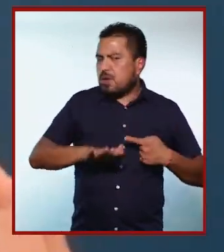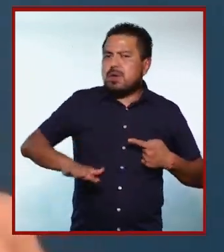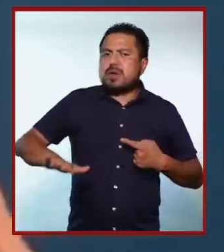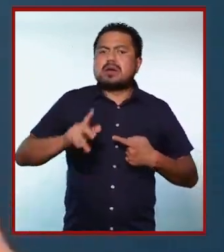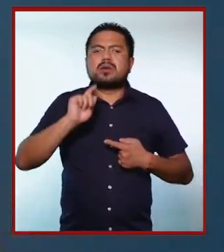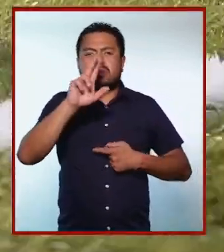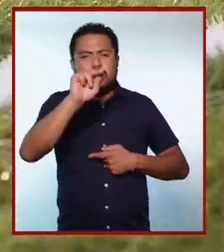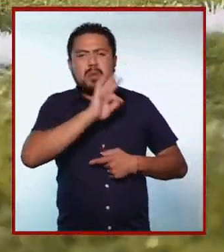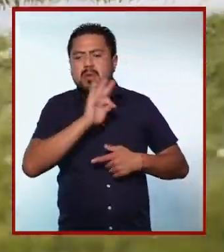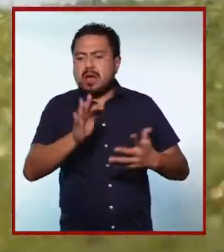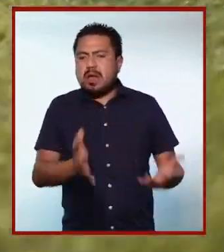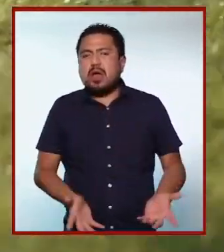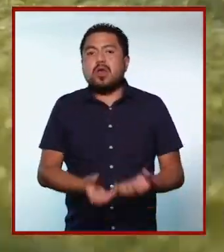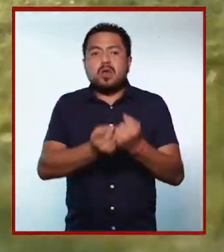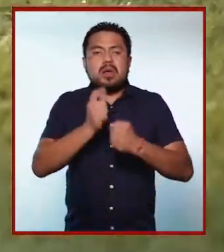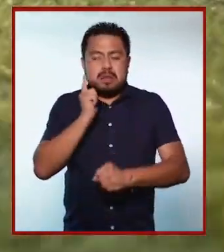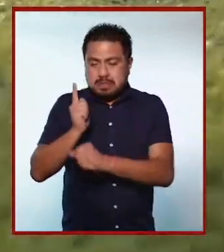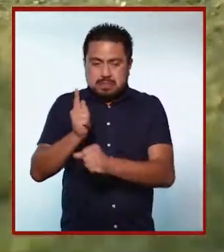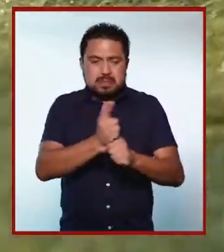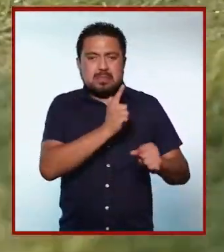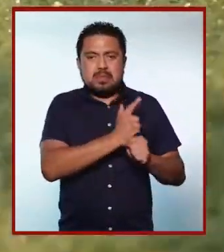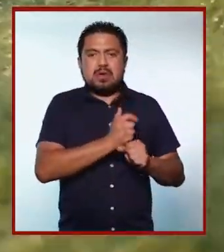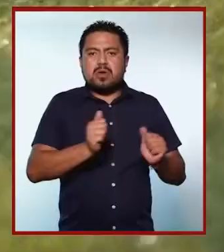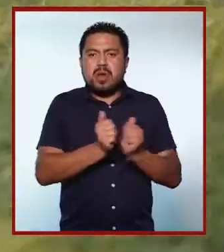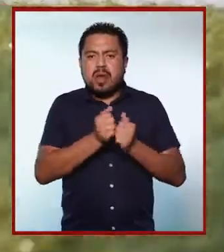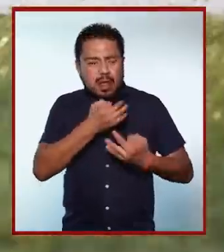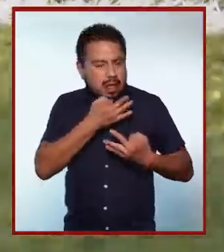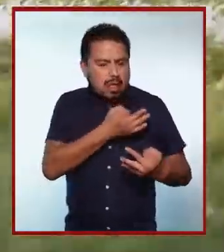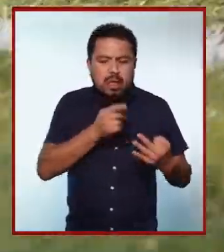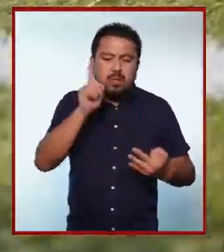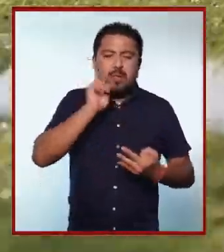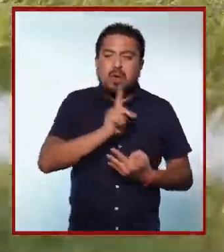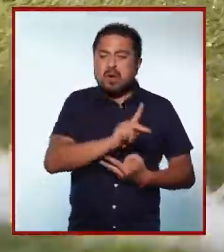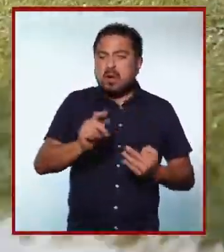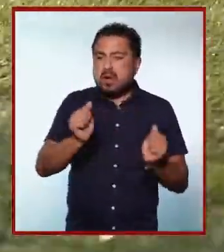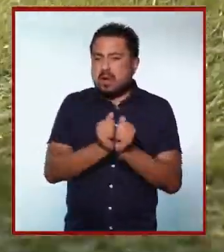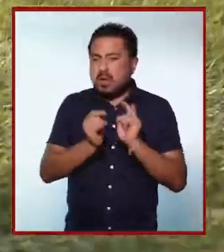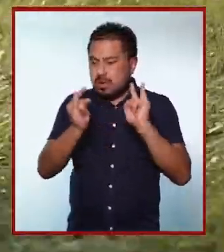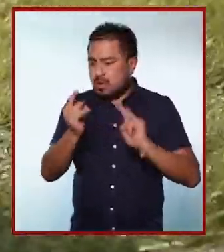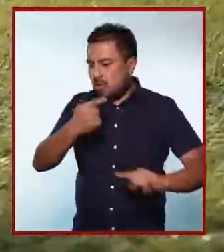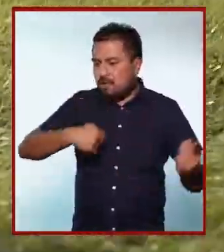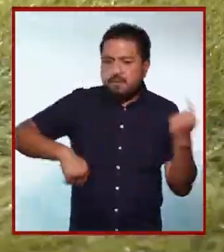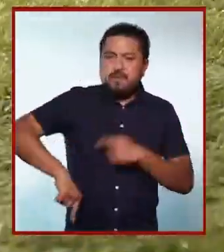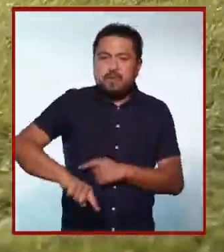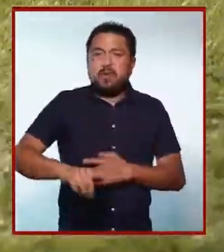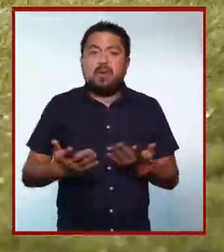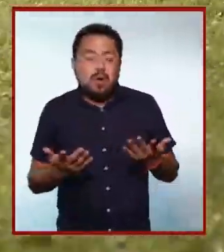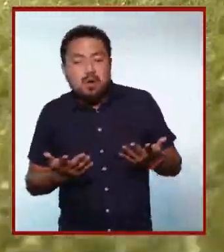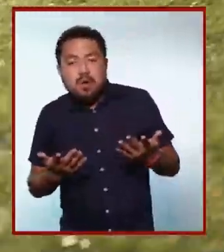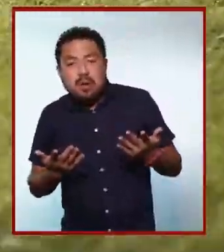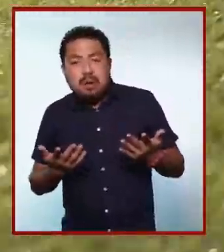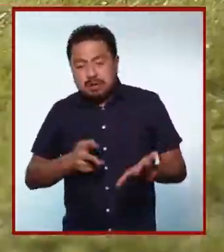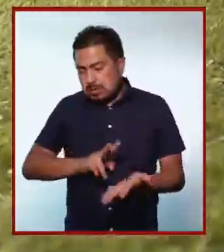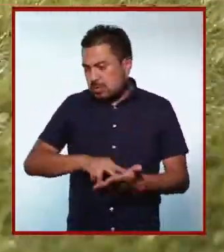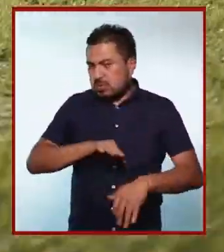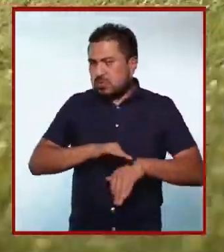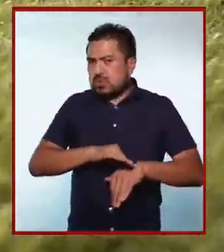público no logramos ver el espectáculo que dan las mujeres en el ámbito del fútbol.